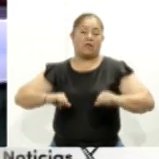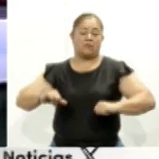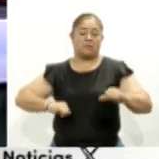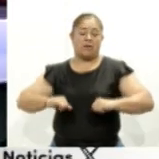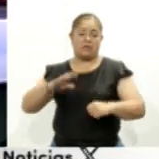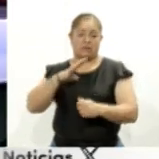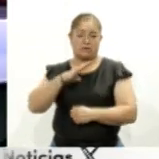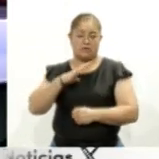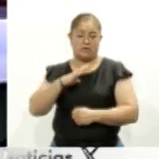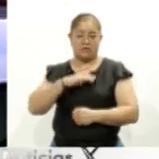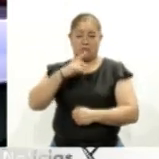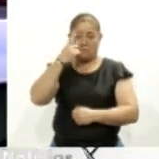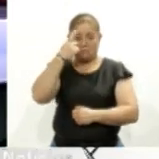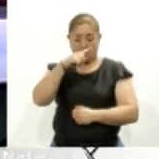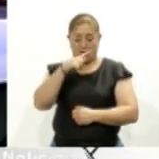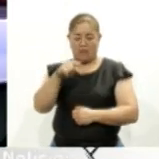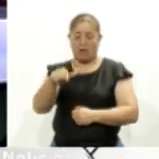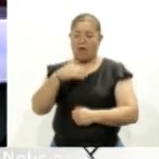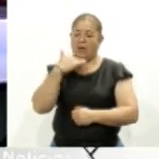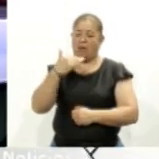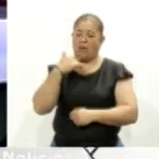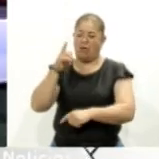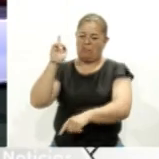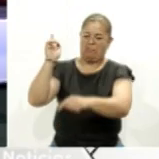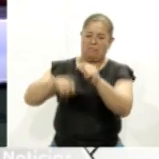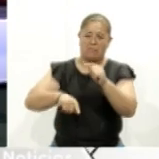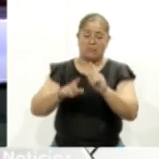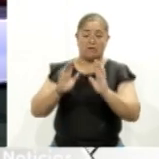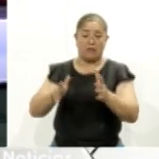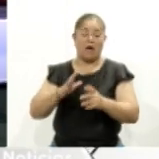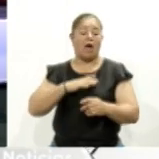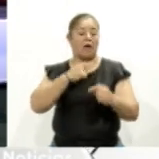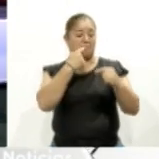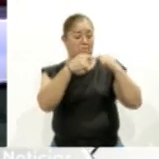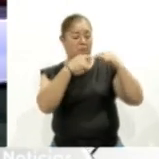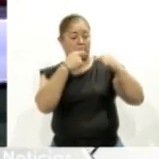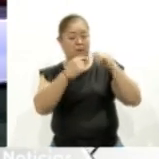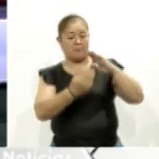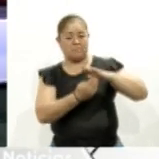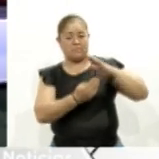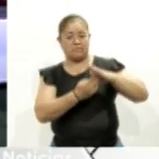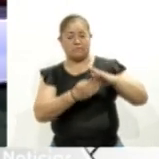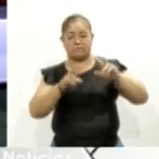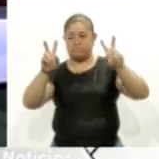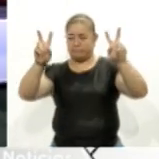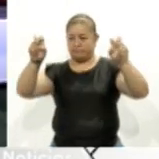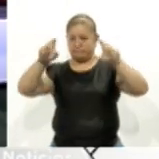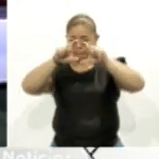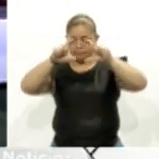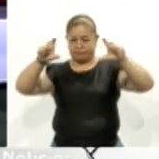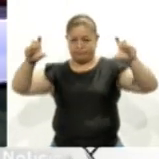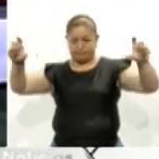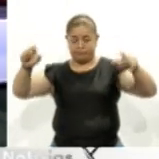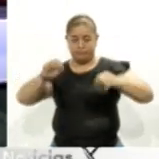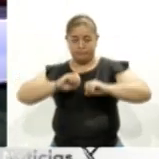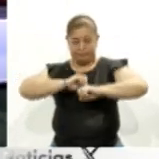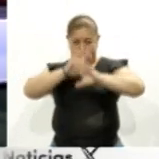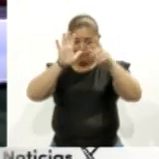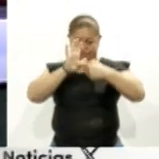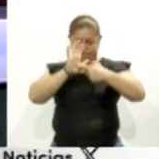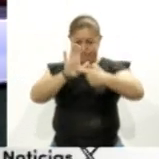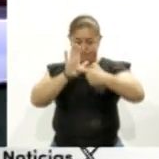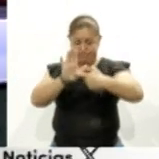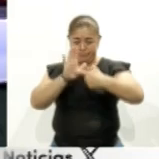se están realizando para combatirla, se llevó a cabo la mesa de diálogo titulada a la transparencia y las secretarías ejecutivas en la Agenda